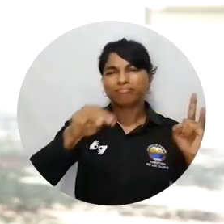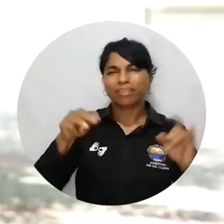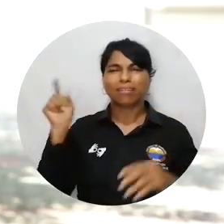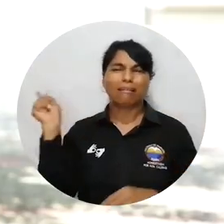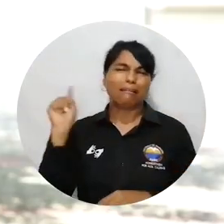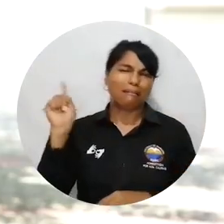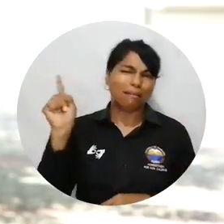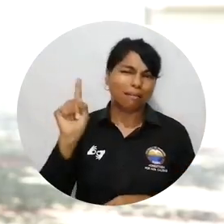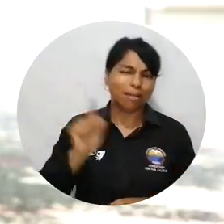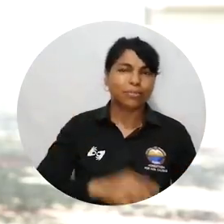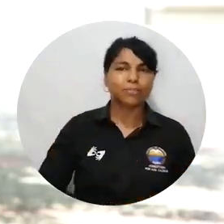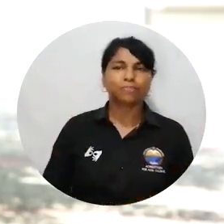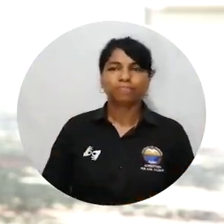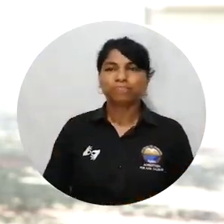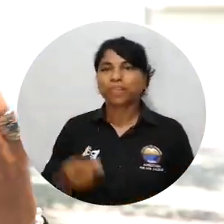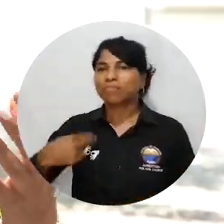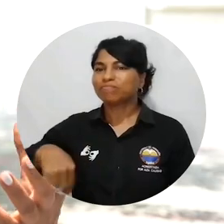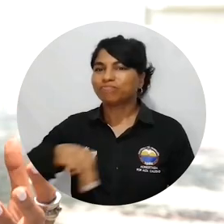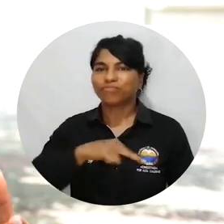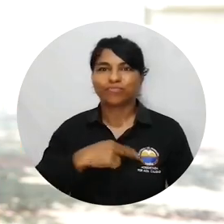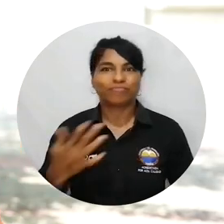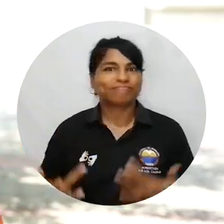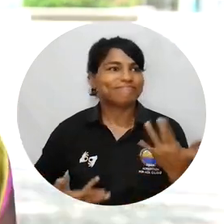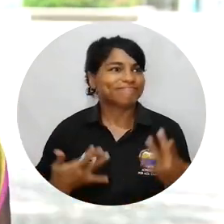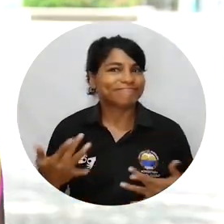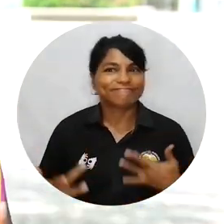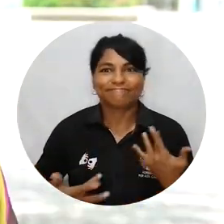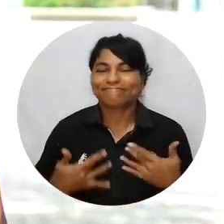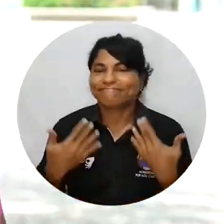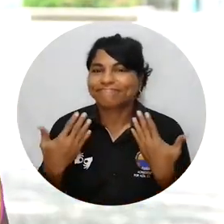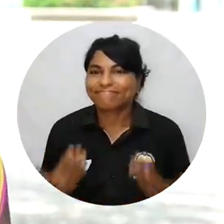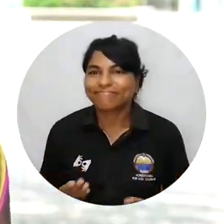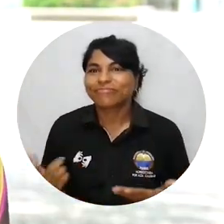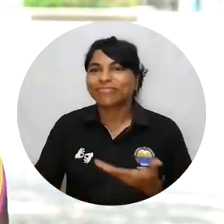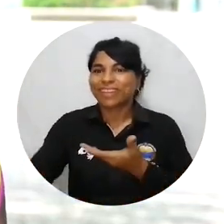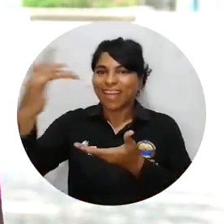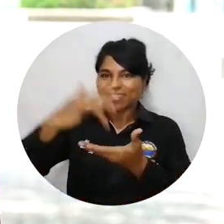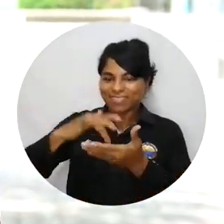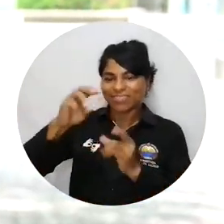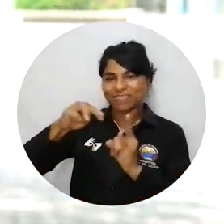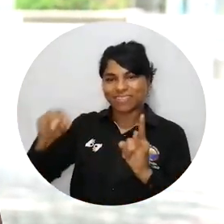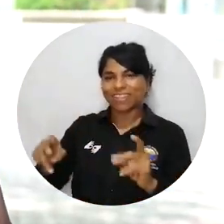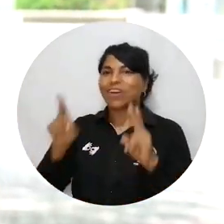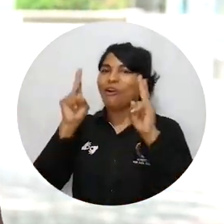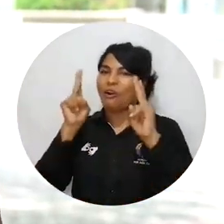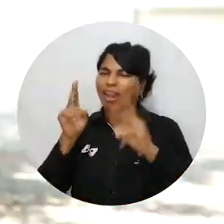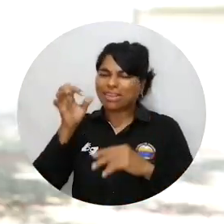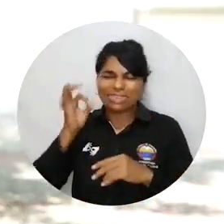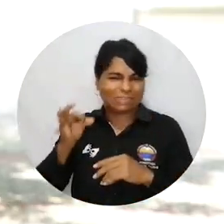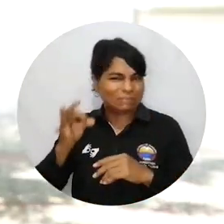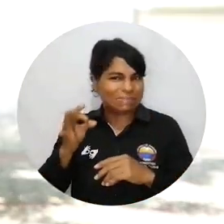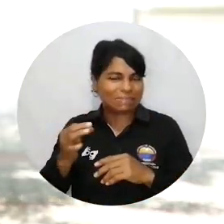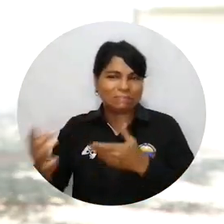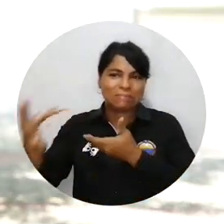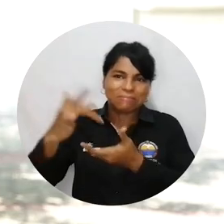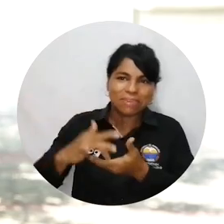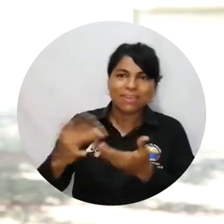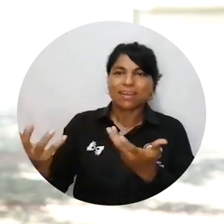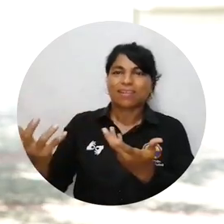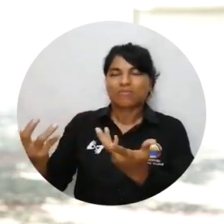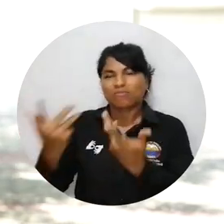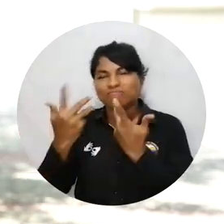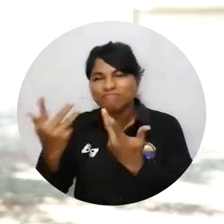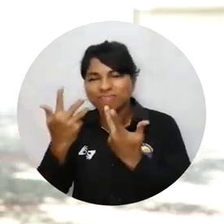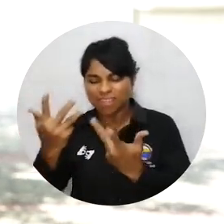espacio era importante para acercar a estas autoridades centrales y de vigilancia con la academia, con los